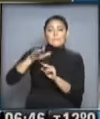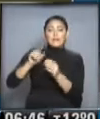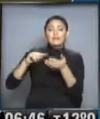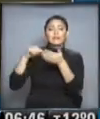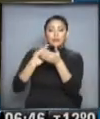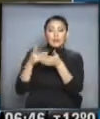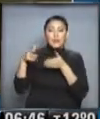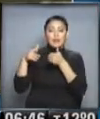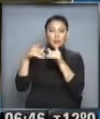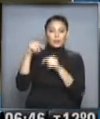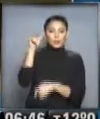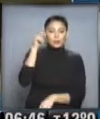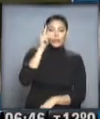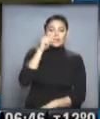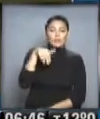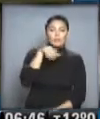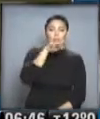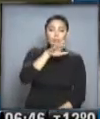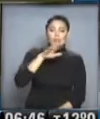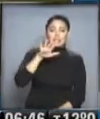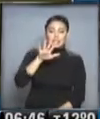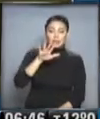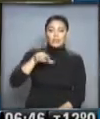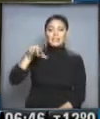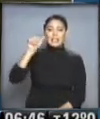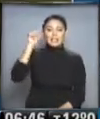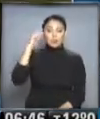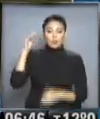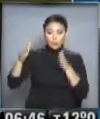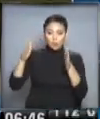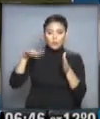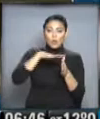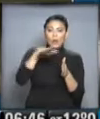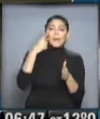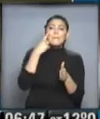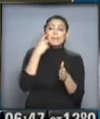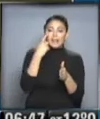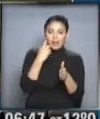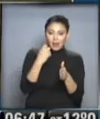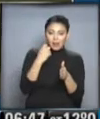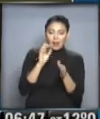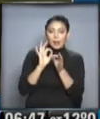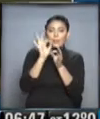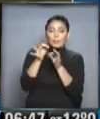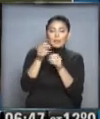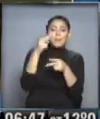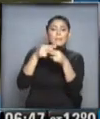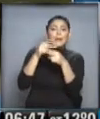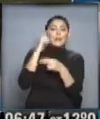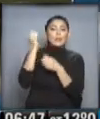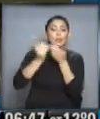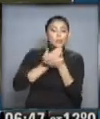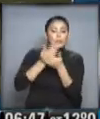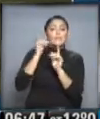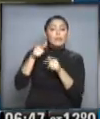Nos vamos a trasladar al kilómetro 55 y 69, ya la zona de Pilar, muy cerca del parque industrial. También hay obra sobre